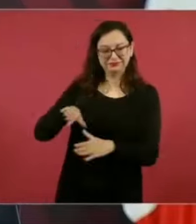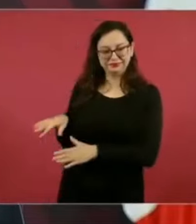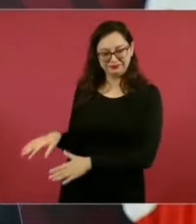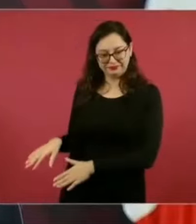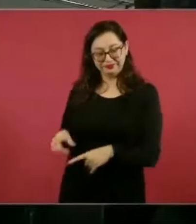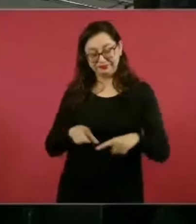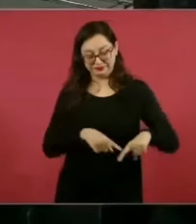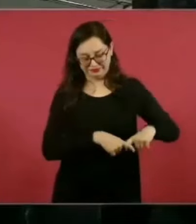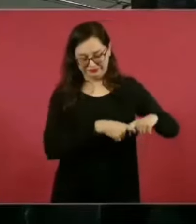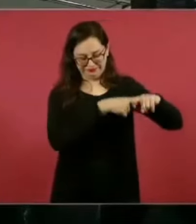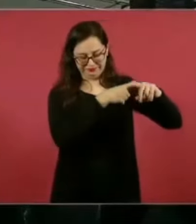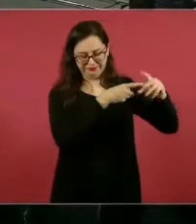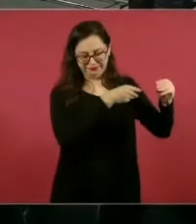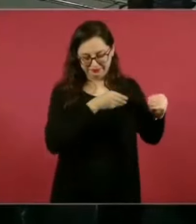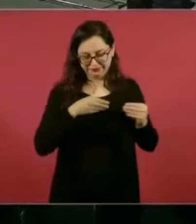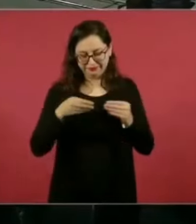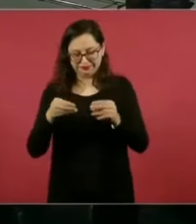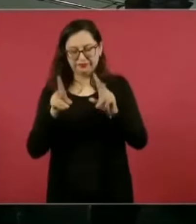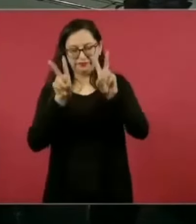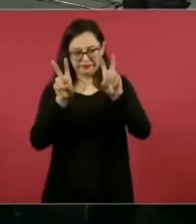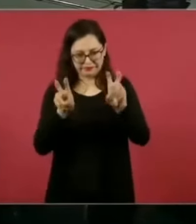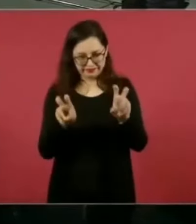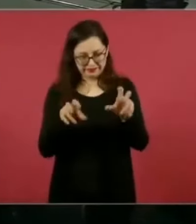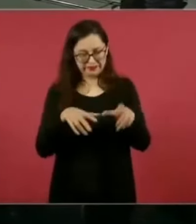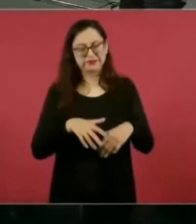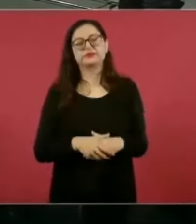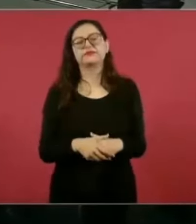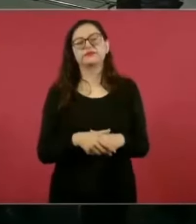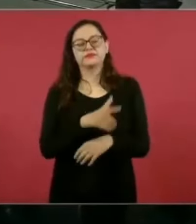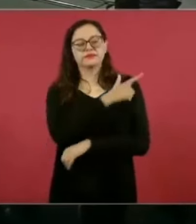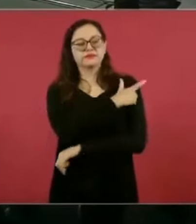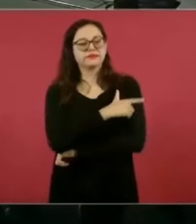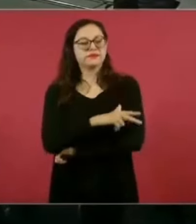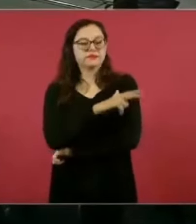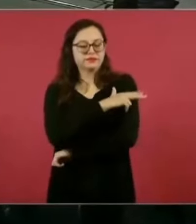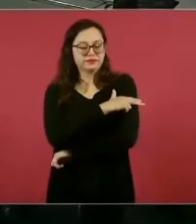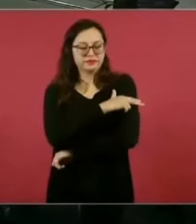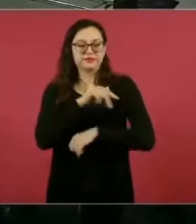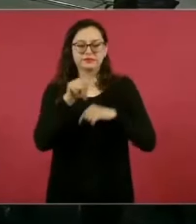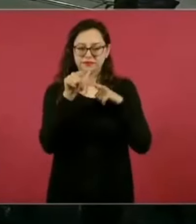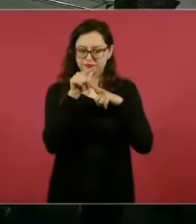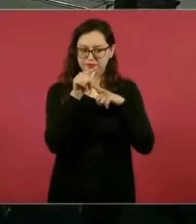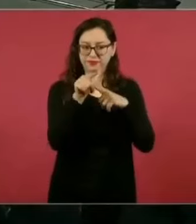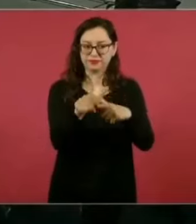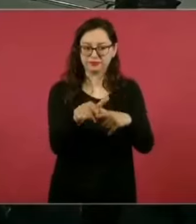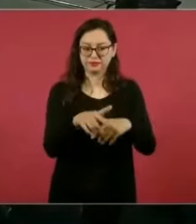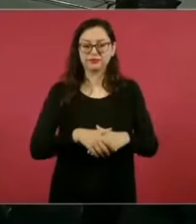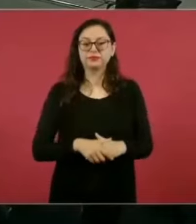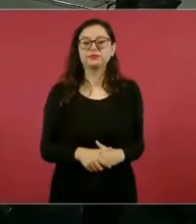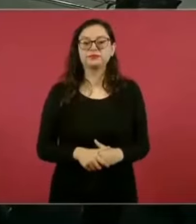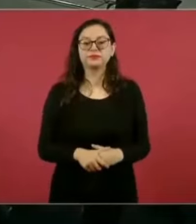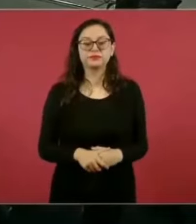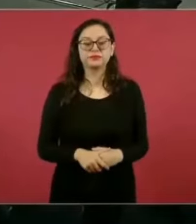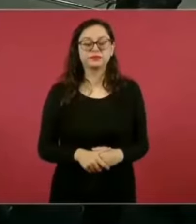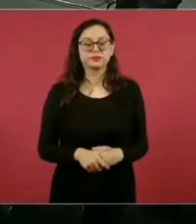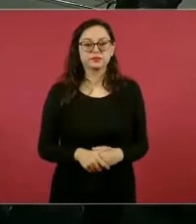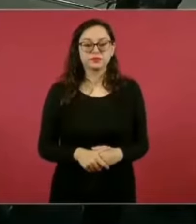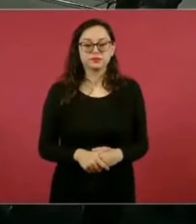Para decir que me llamó mucho la atención